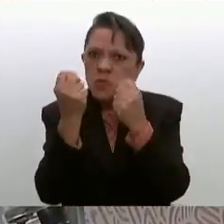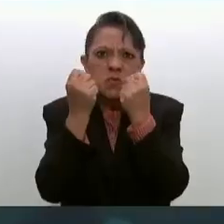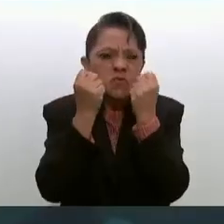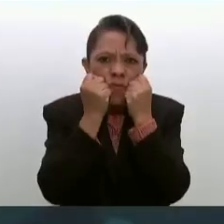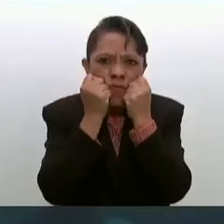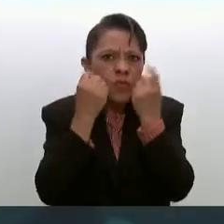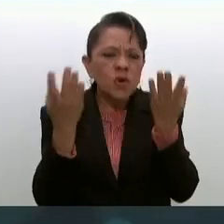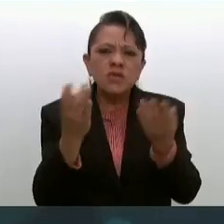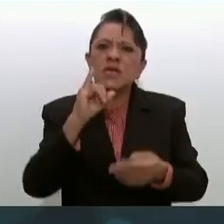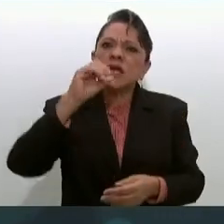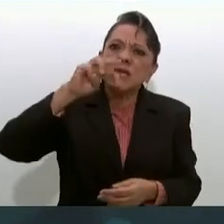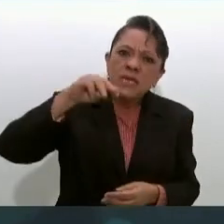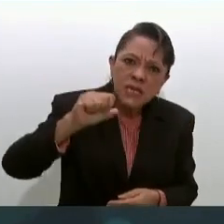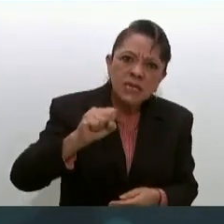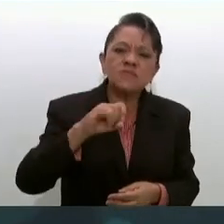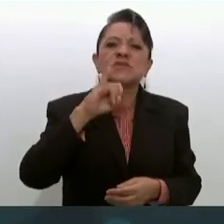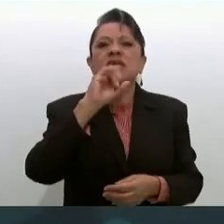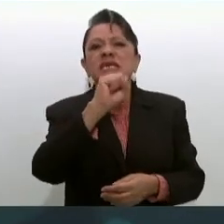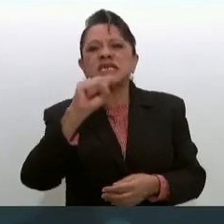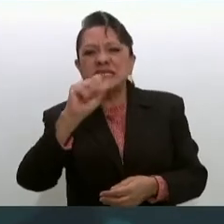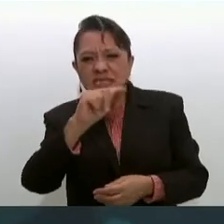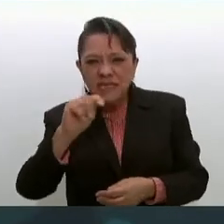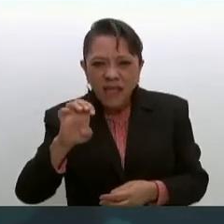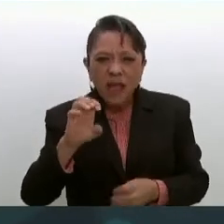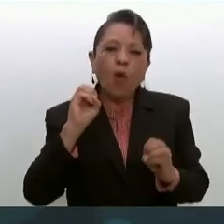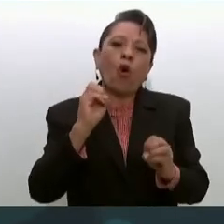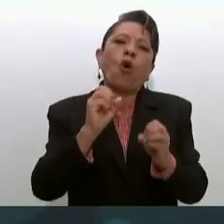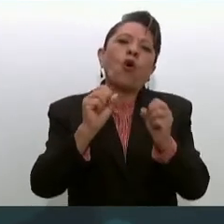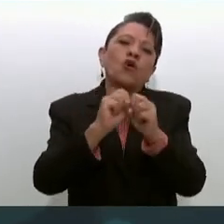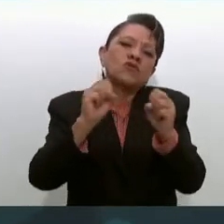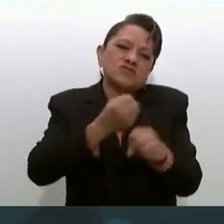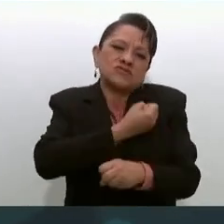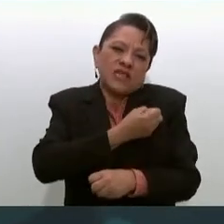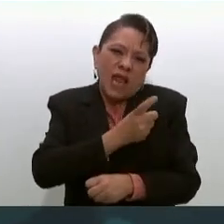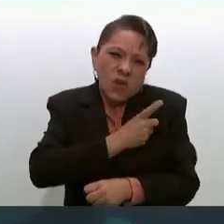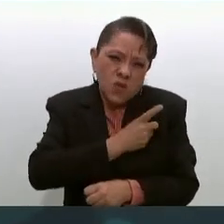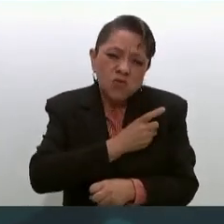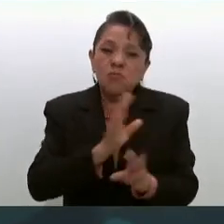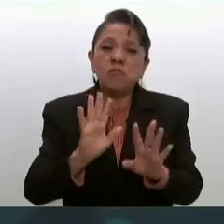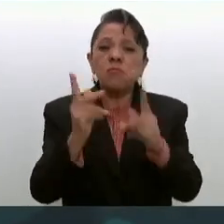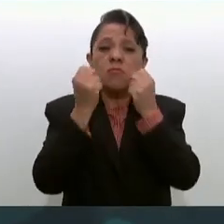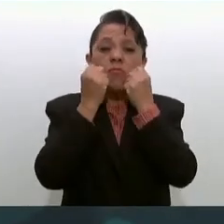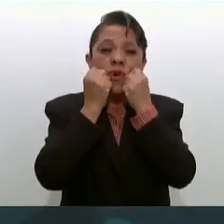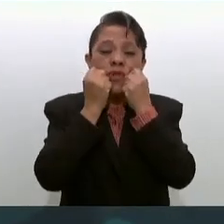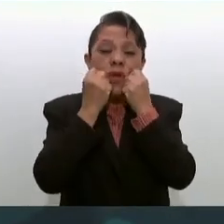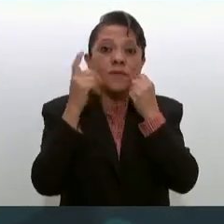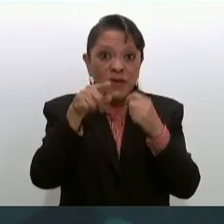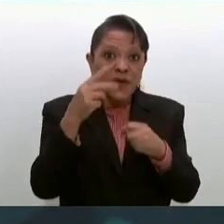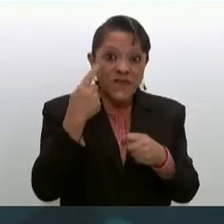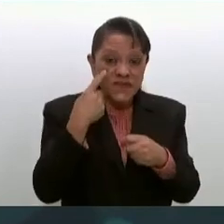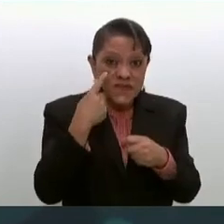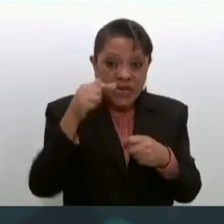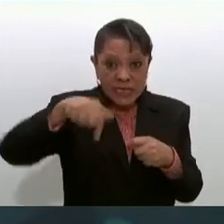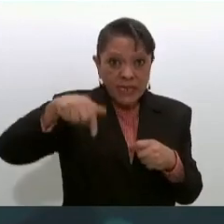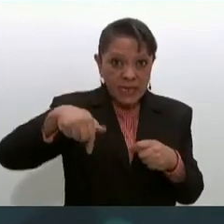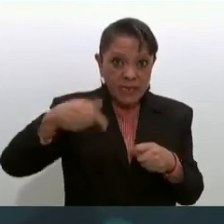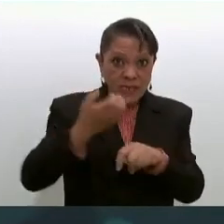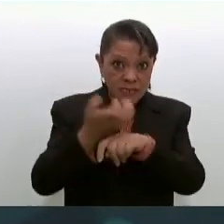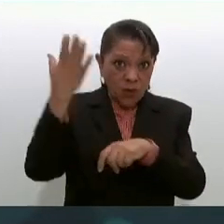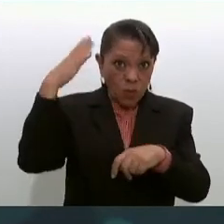ISTE o de la Secretaría de Salud. Sólo para darles una idea, en el estado de Morelos el IMSS tiene